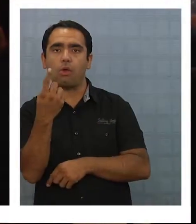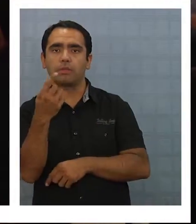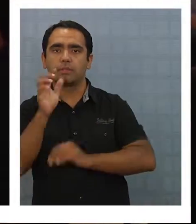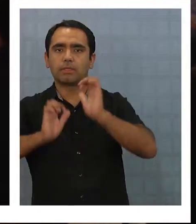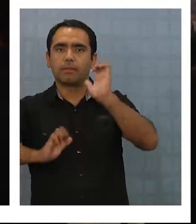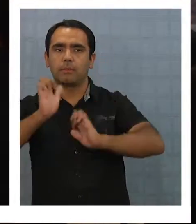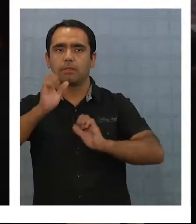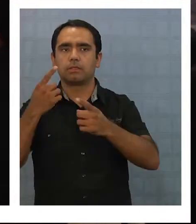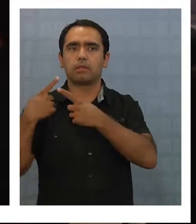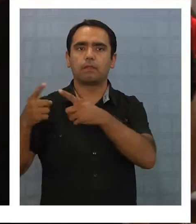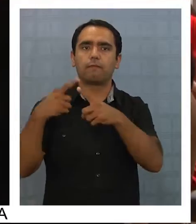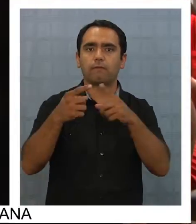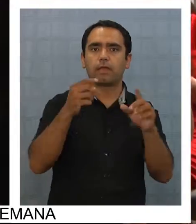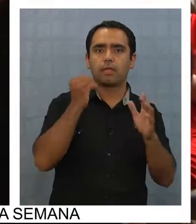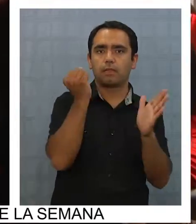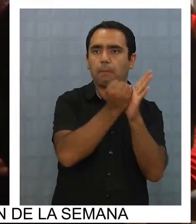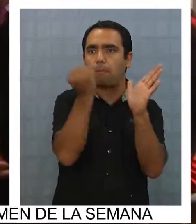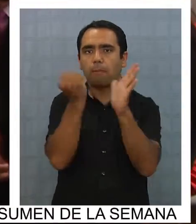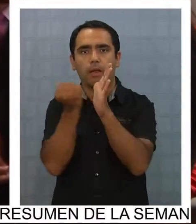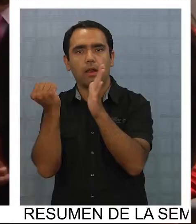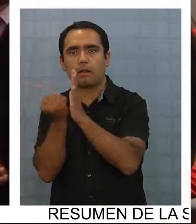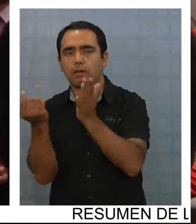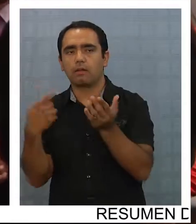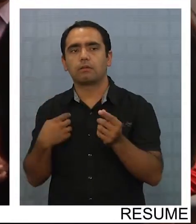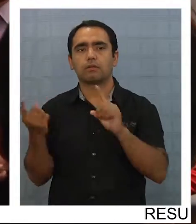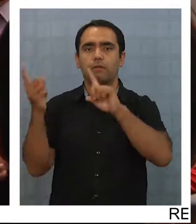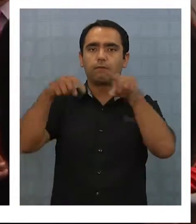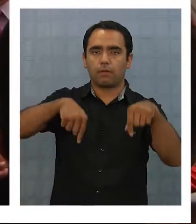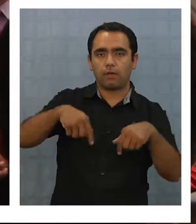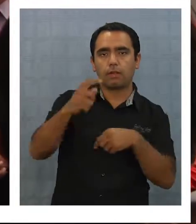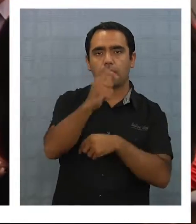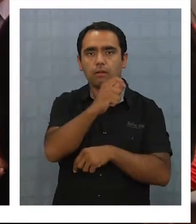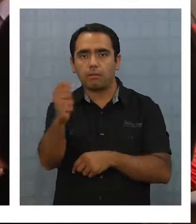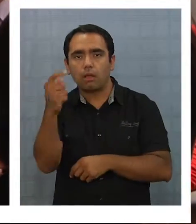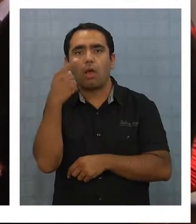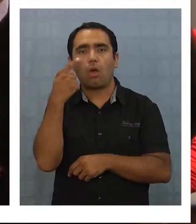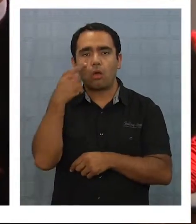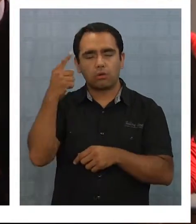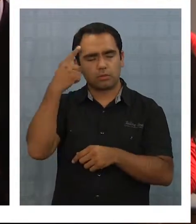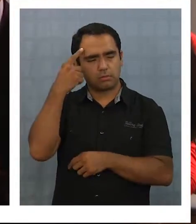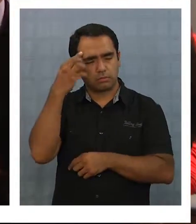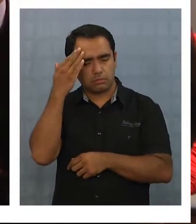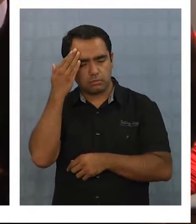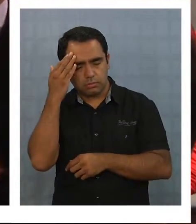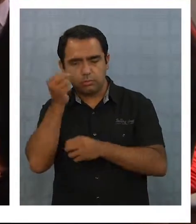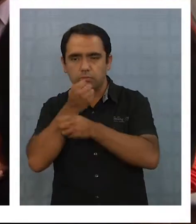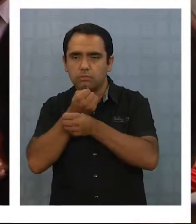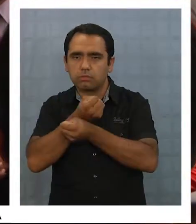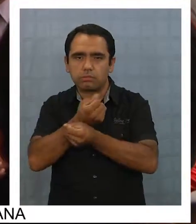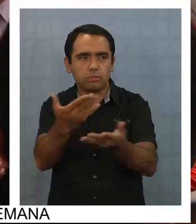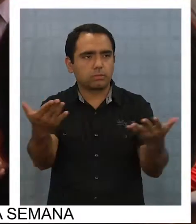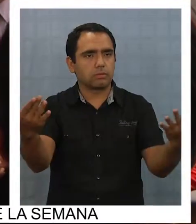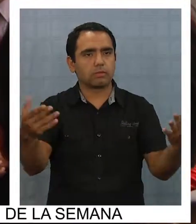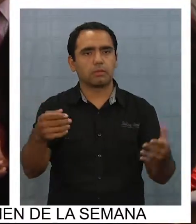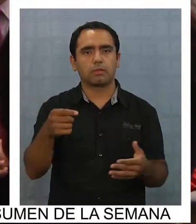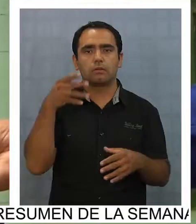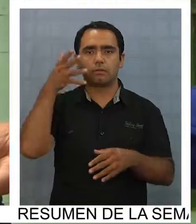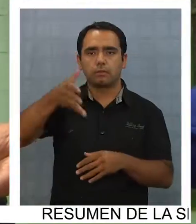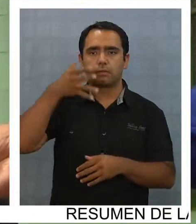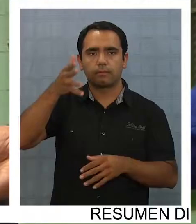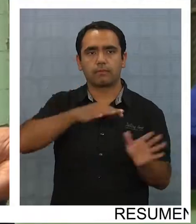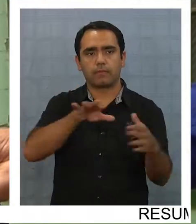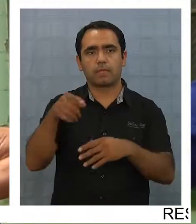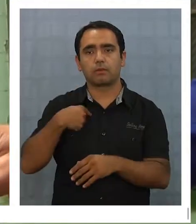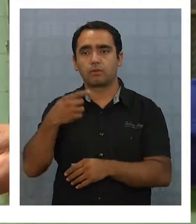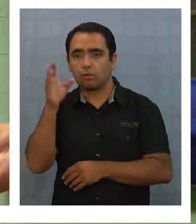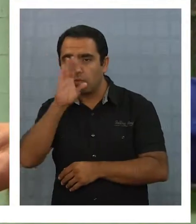con diferentes productos a nivel mundial, visitó Tarapacá con el objetivo de compartir sus conocimientos a los que hoy parten en este proceso. Eso